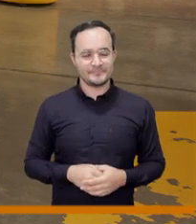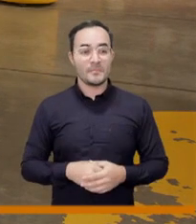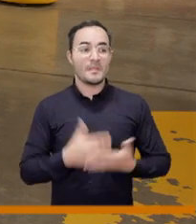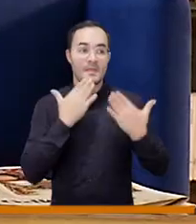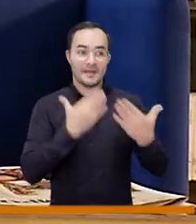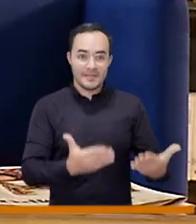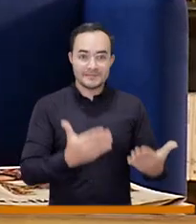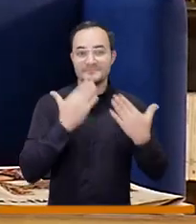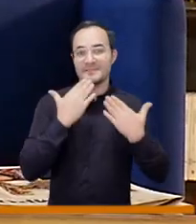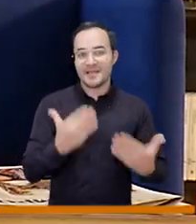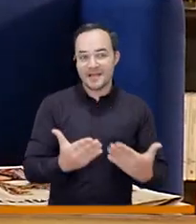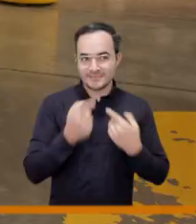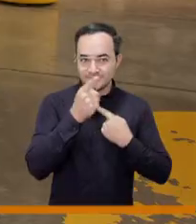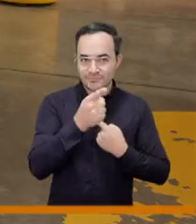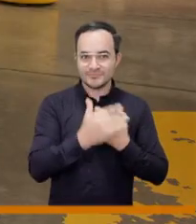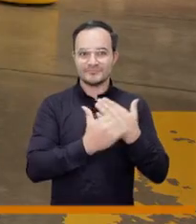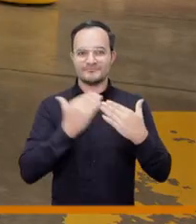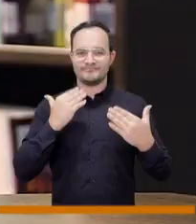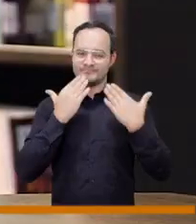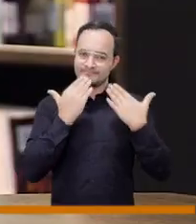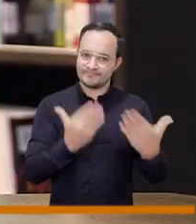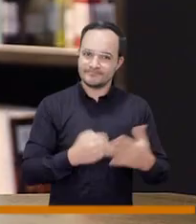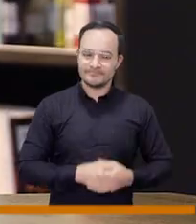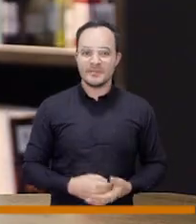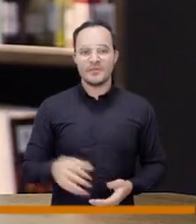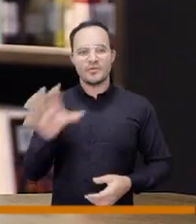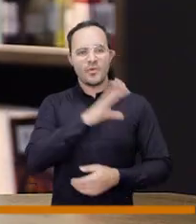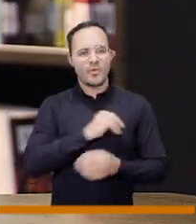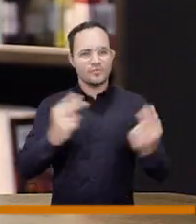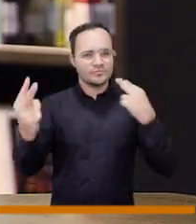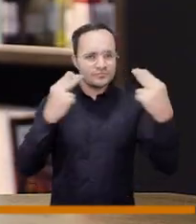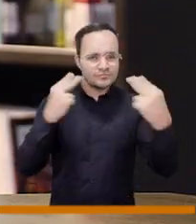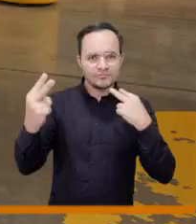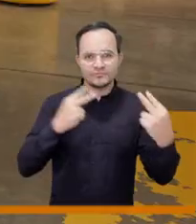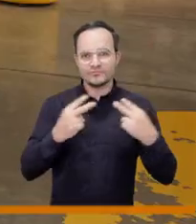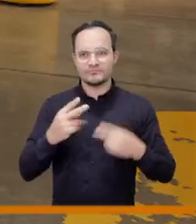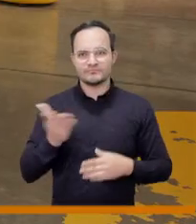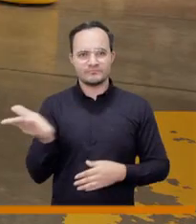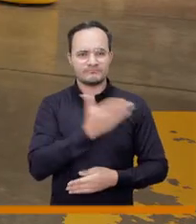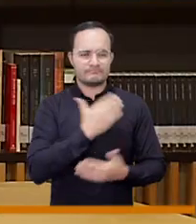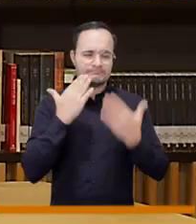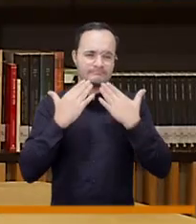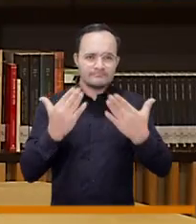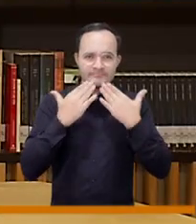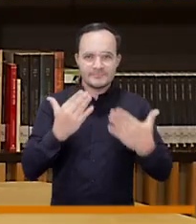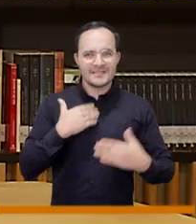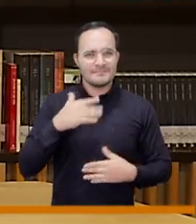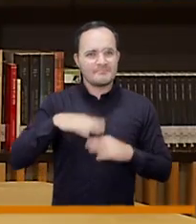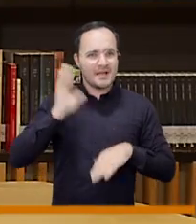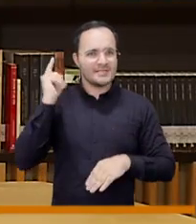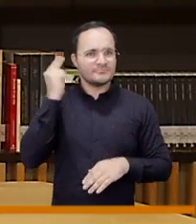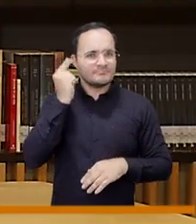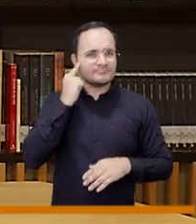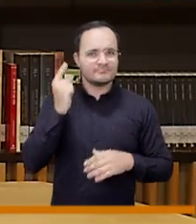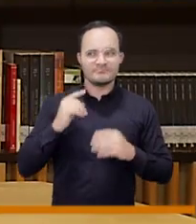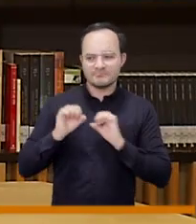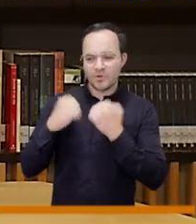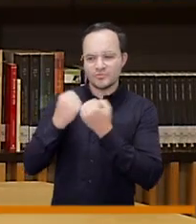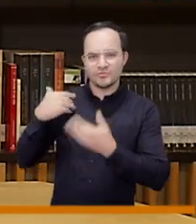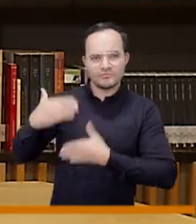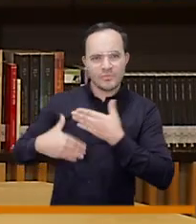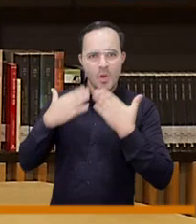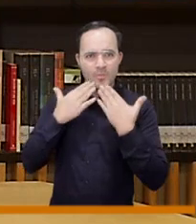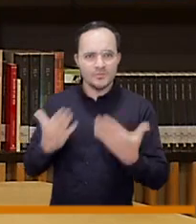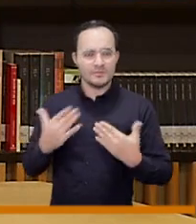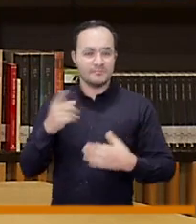bueno todo un gusto estar hoy acá con ustedes muchas gracias catherine por esta invitación por toda la audiencia que está escuchando y que está